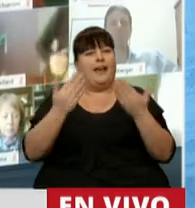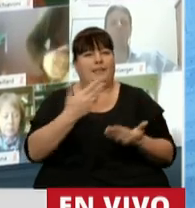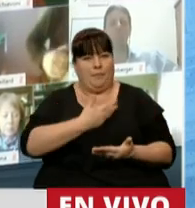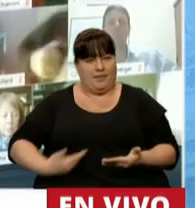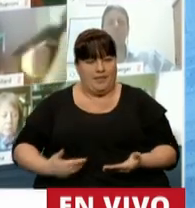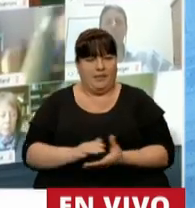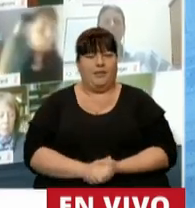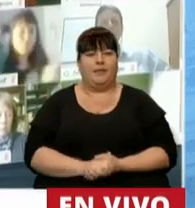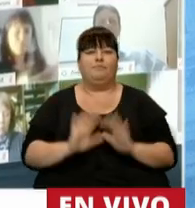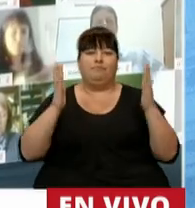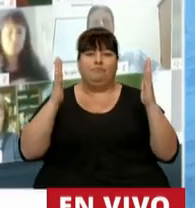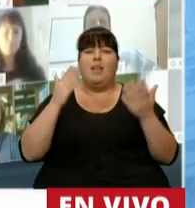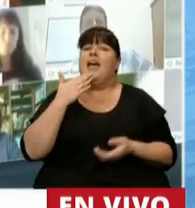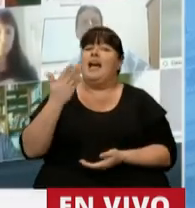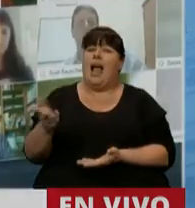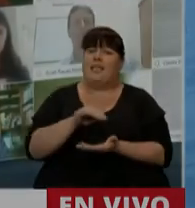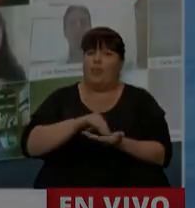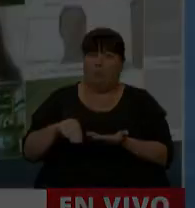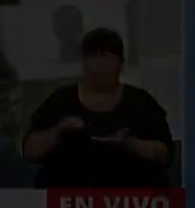señor presidente. Gracias, diputado. Gracias.